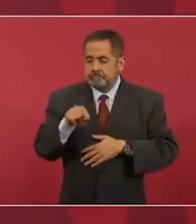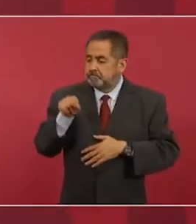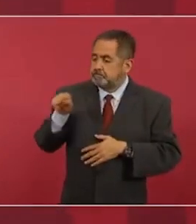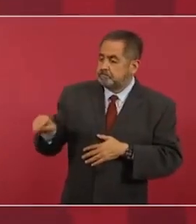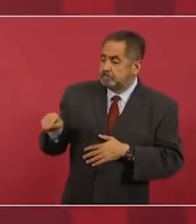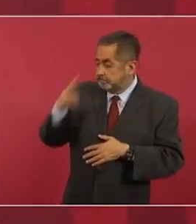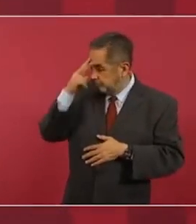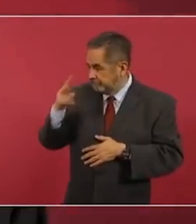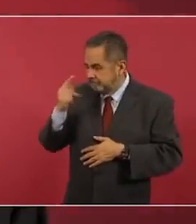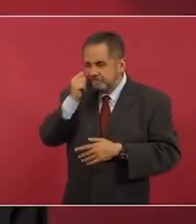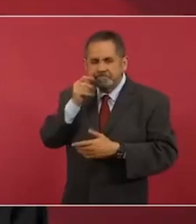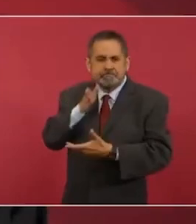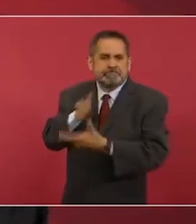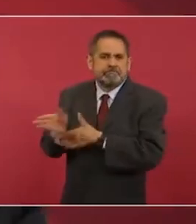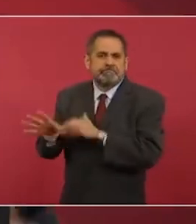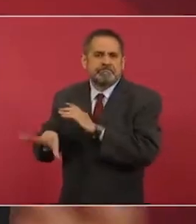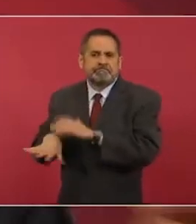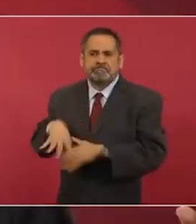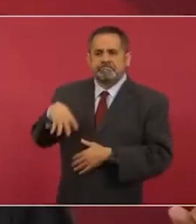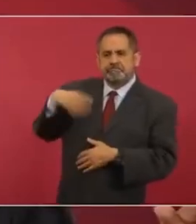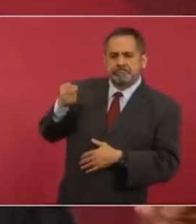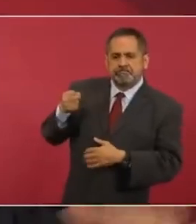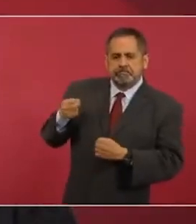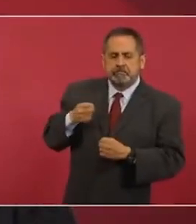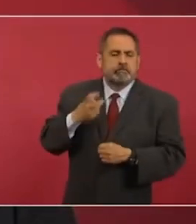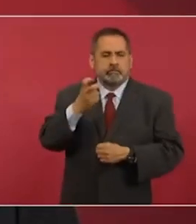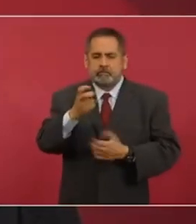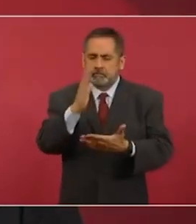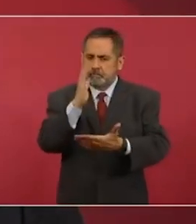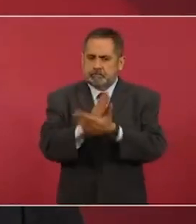abusos. Por eso la pausa.